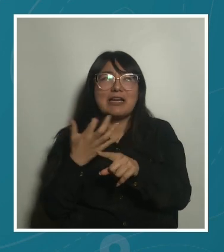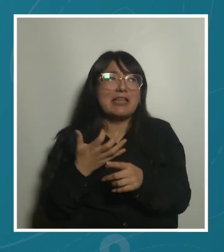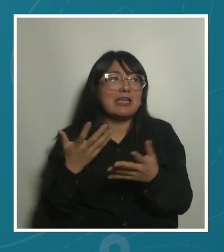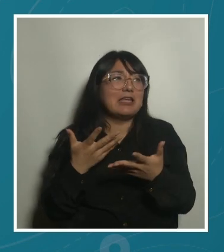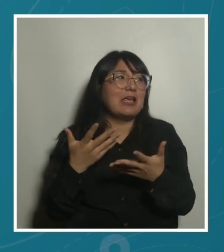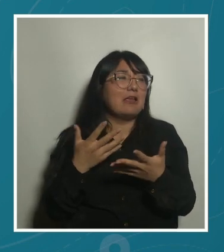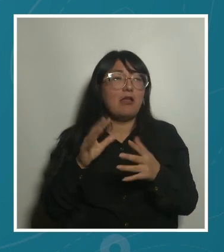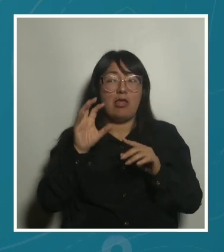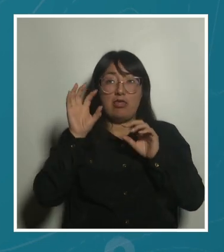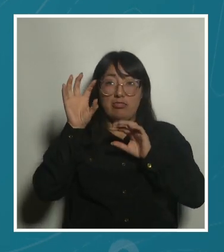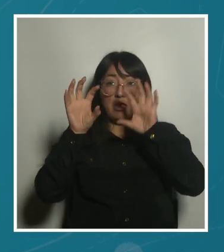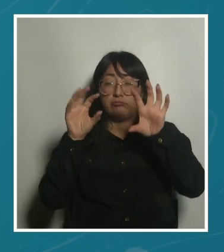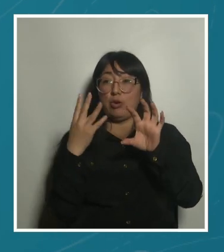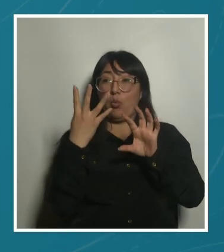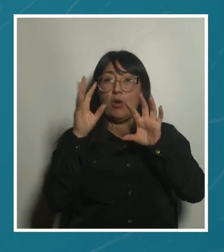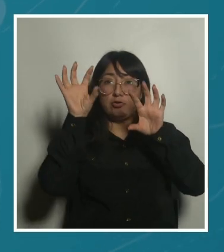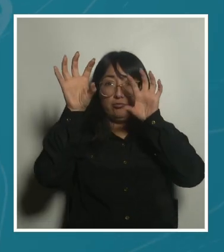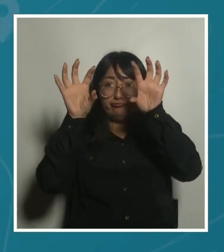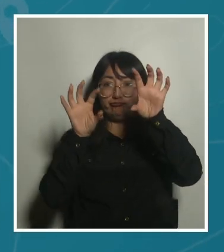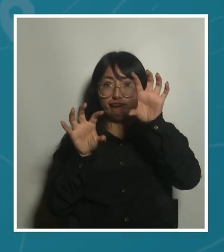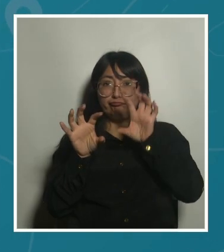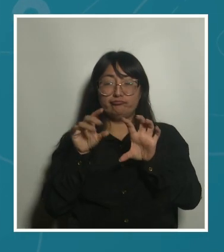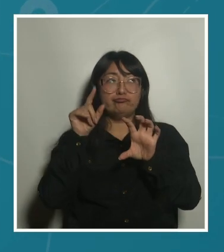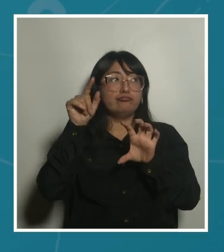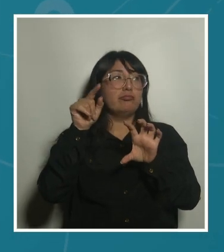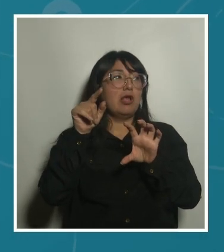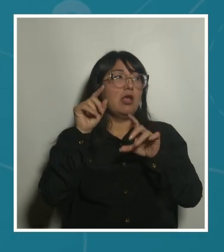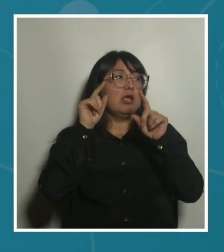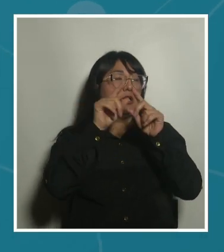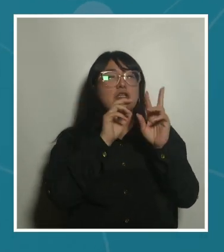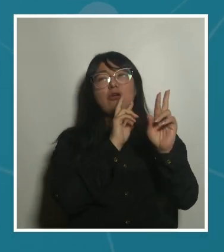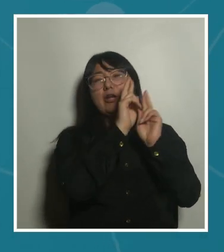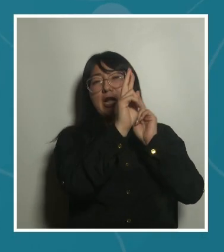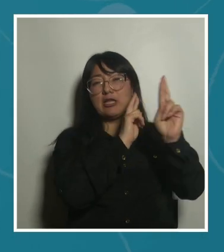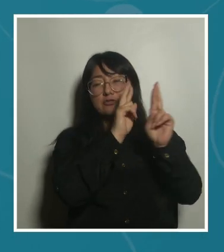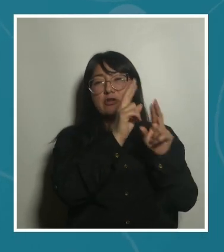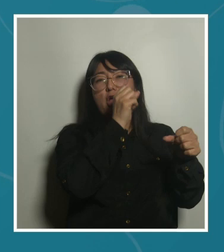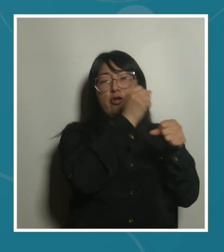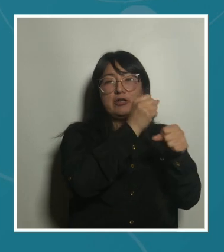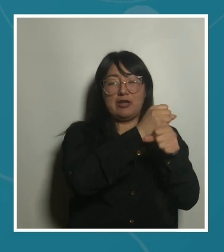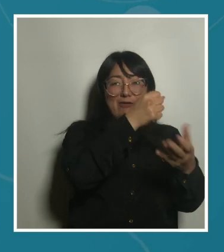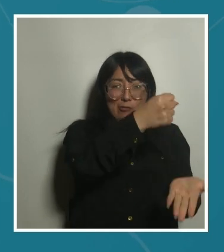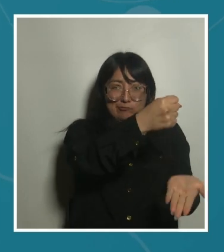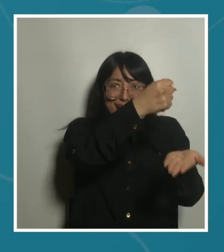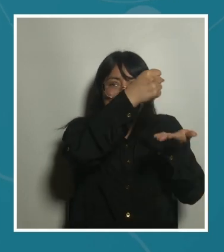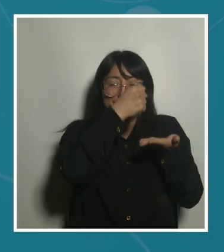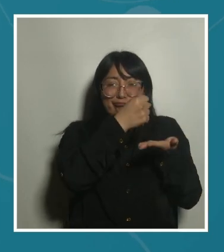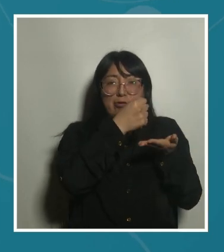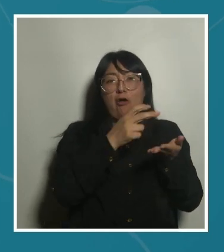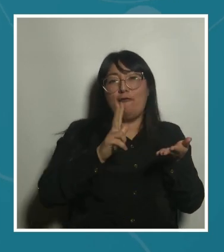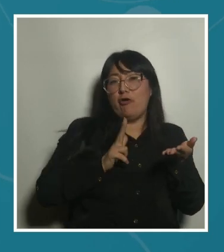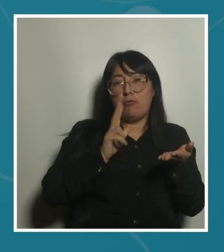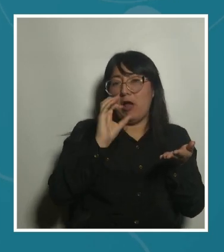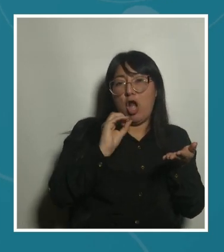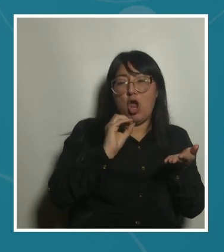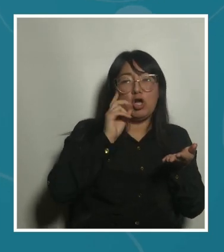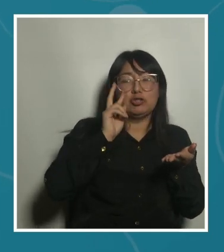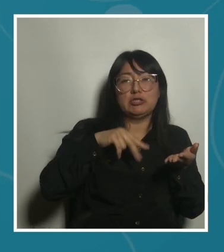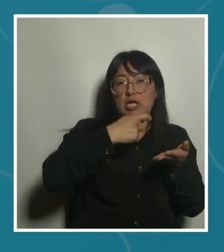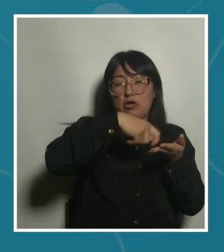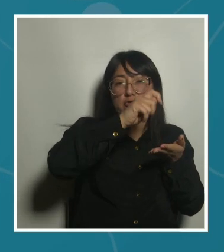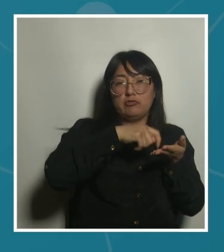esferas, que serían la esfera productiva, que sería todo lo relacionado con el trabajo remunerado, sea formal o informal, la esfera